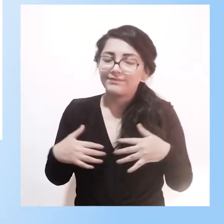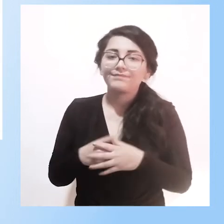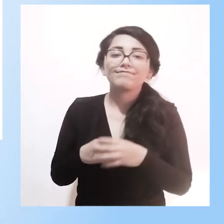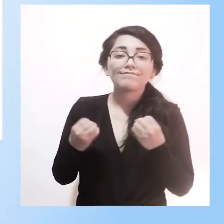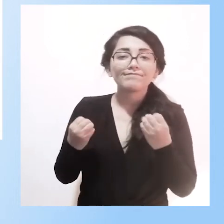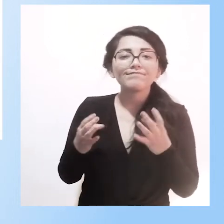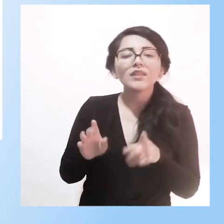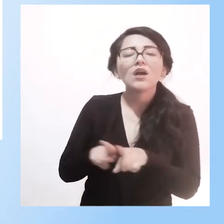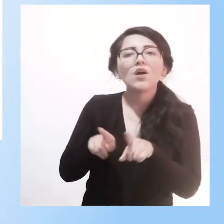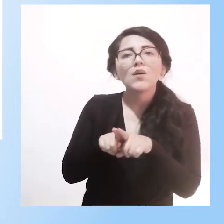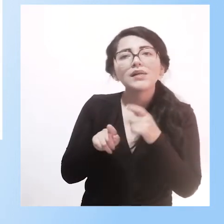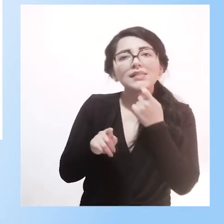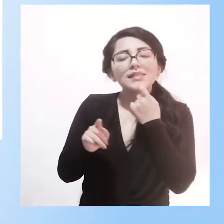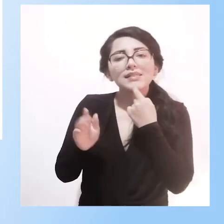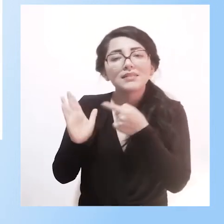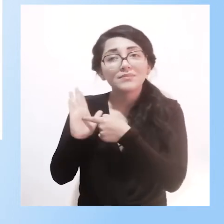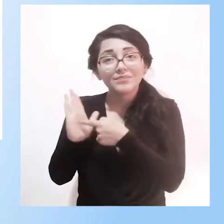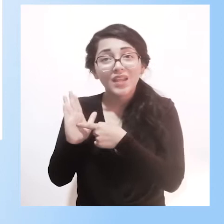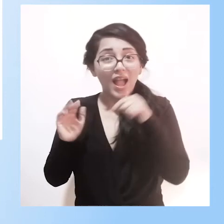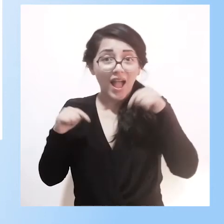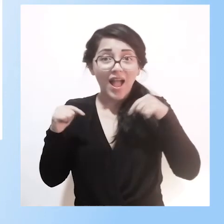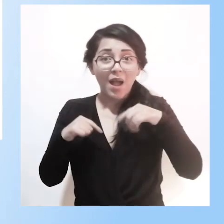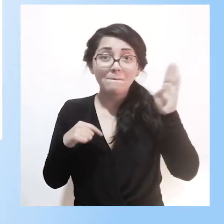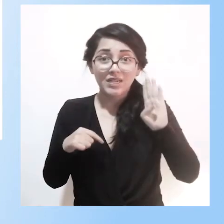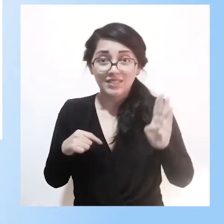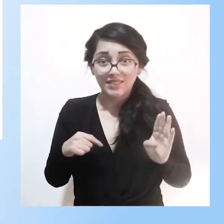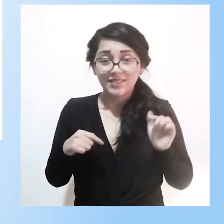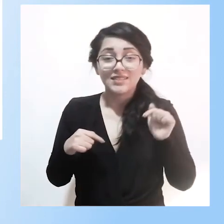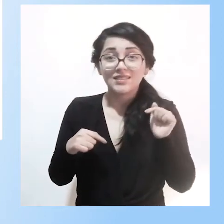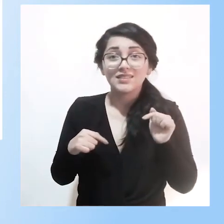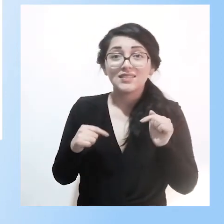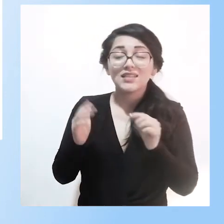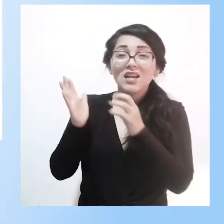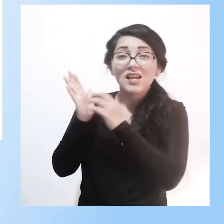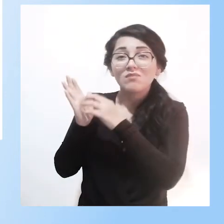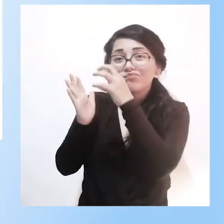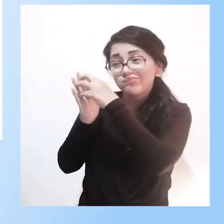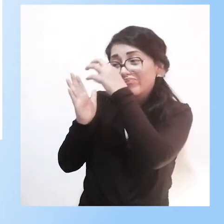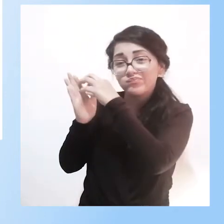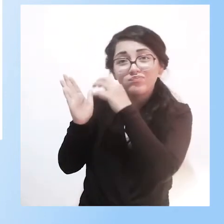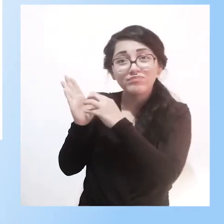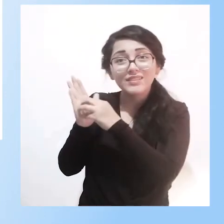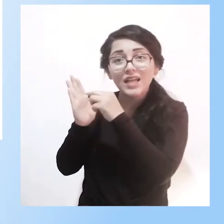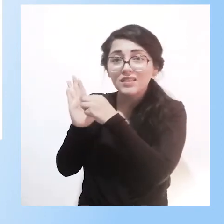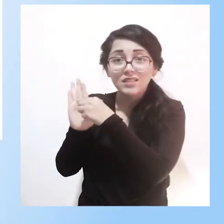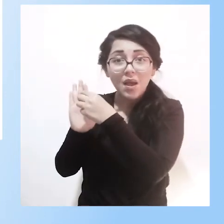dice, que acá en Brasil es una república federativa, cada región, cada estado